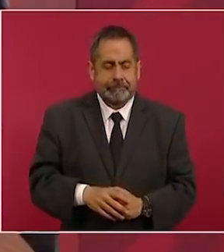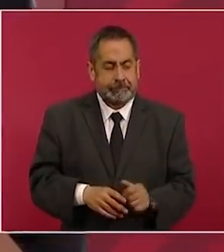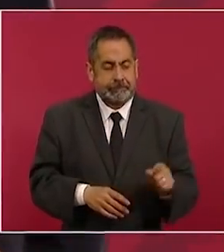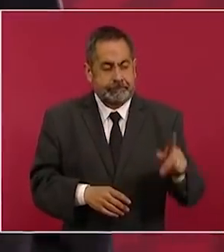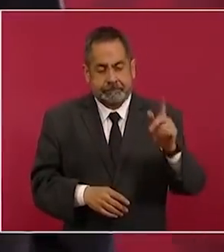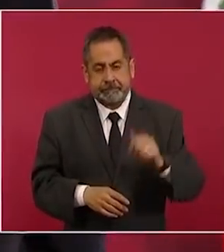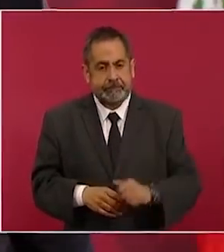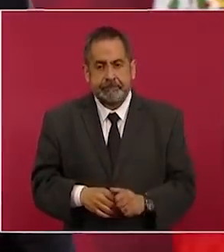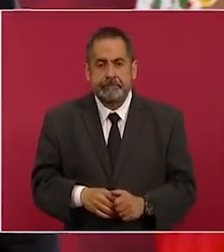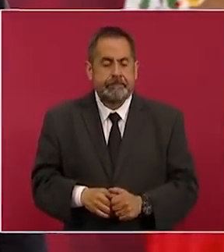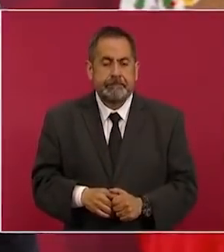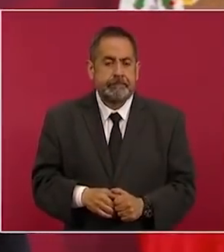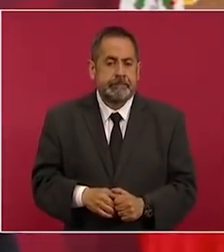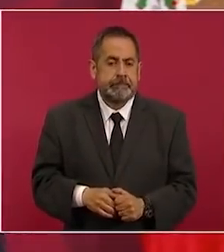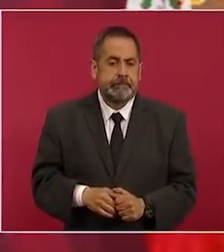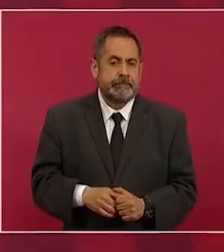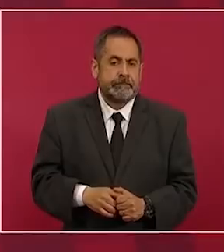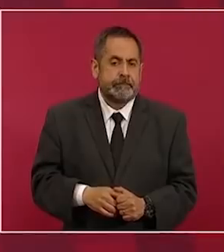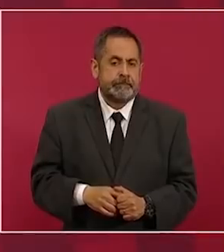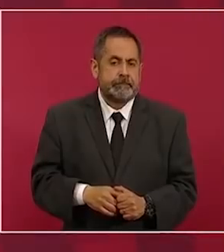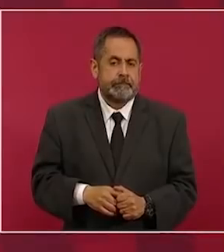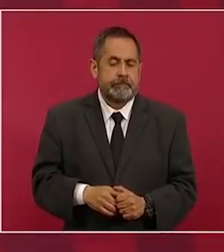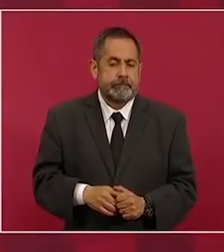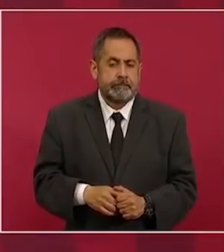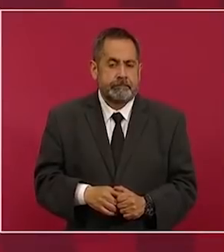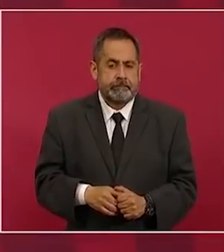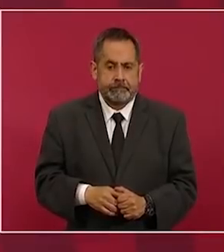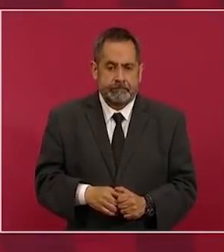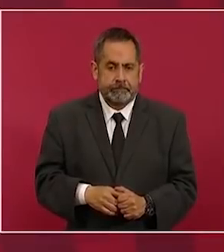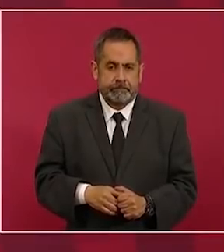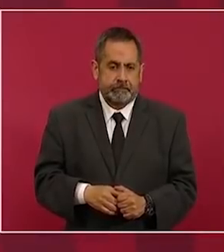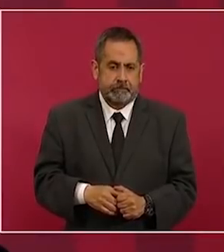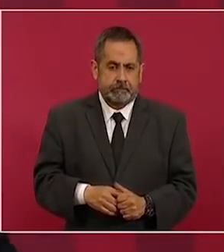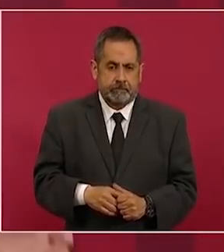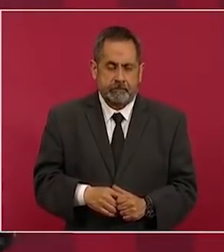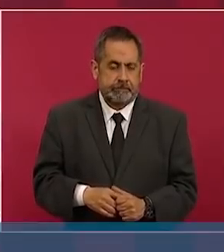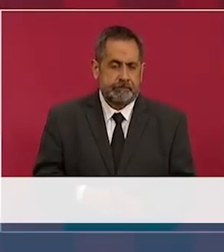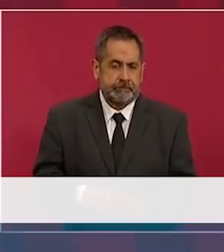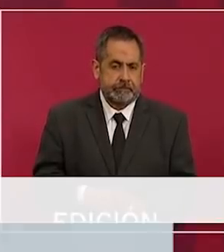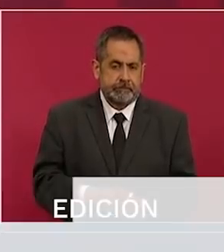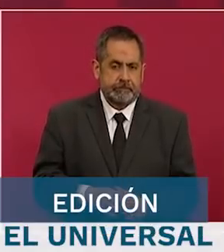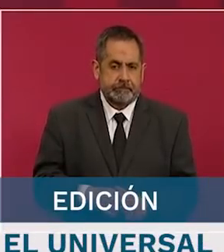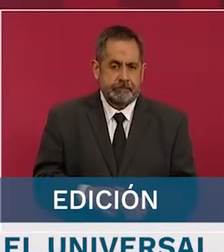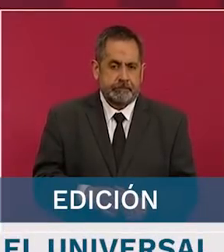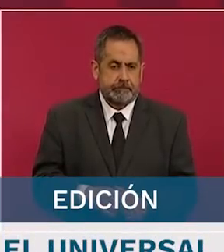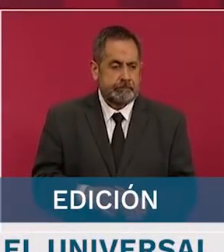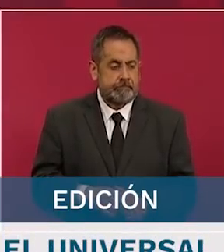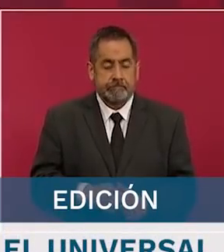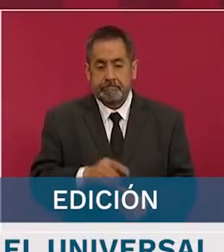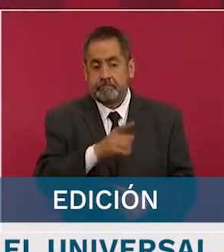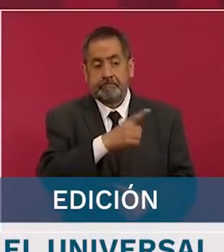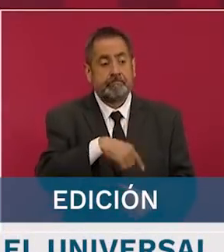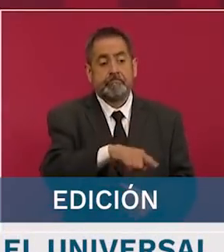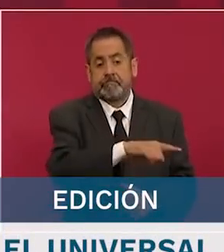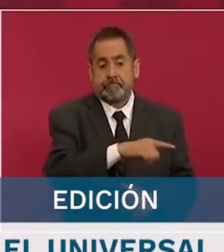personas que se dedican